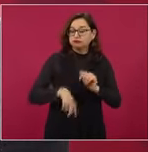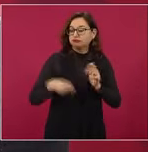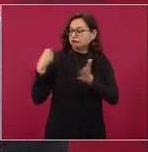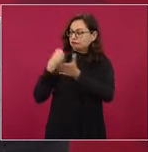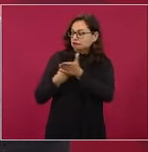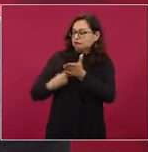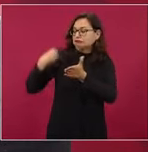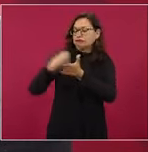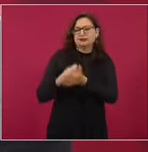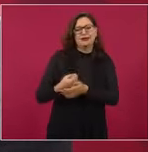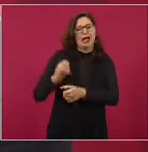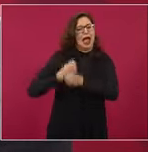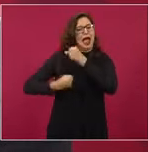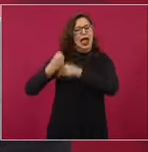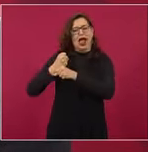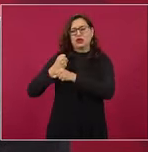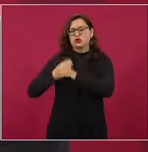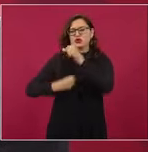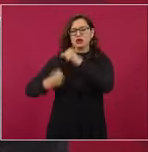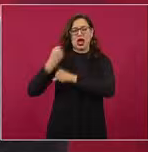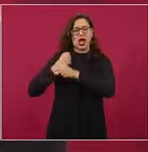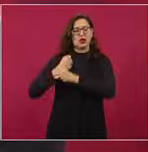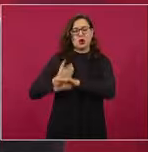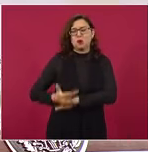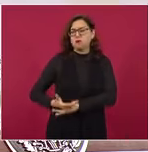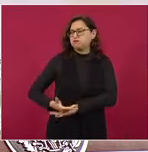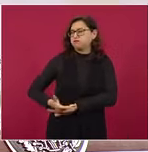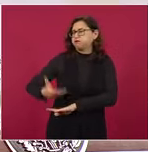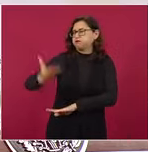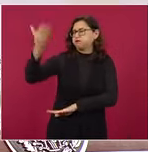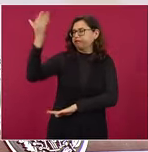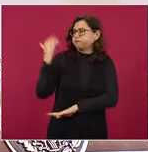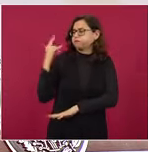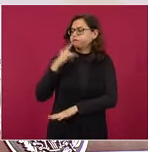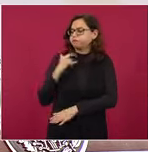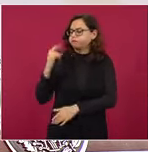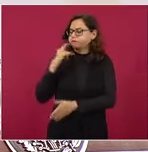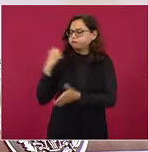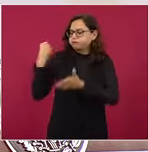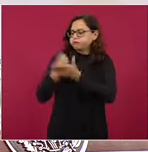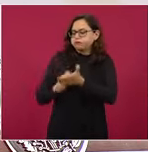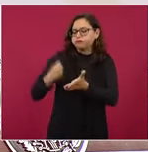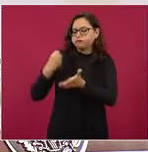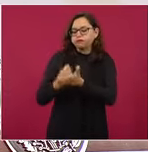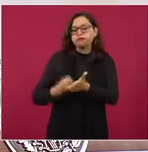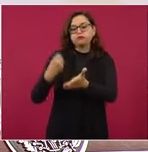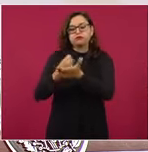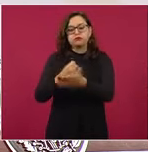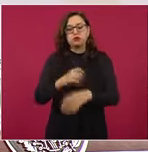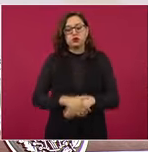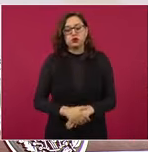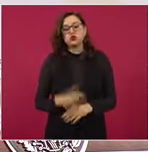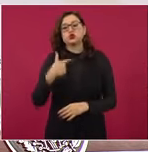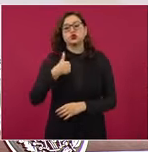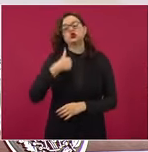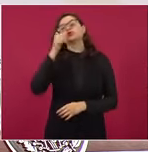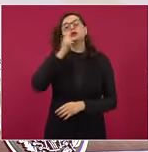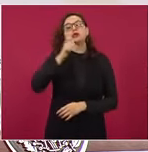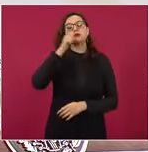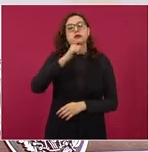Yo siempre recuerdo a los que han luchado y se nos adelantaron